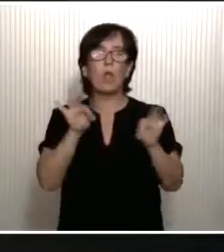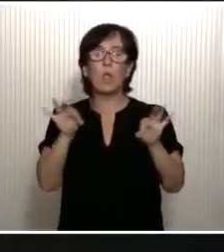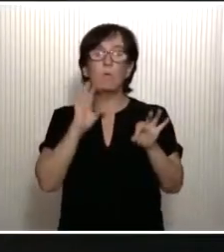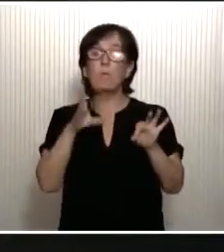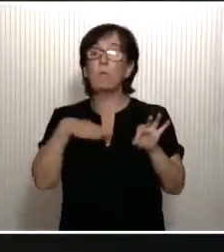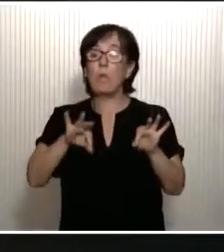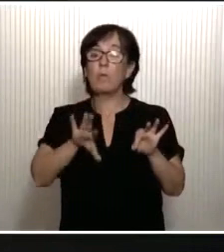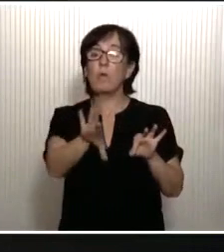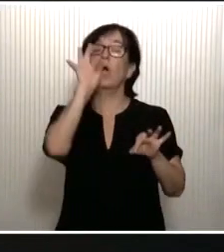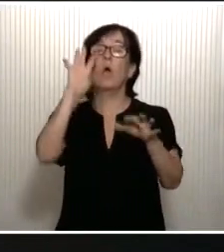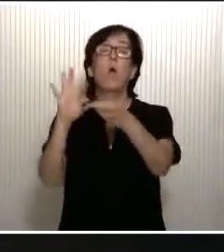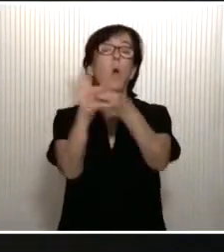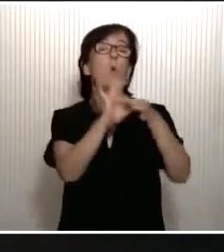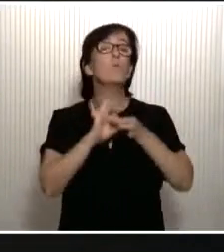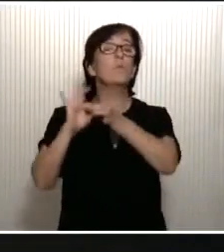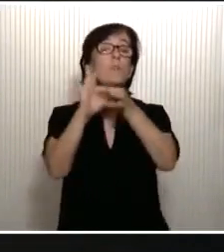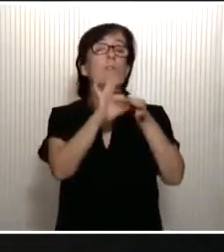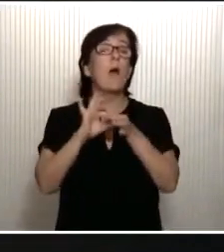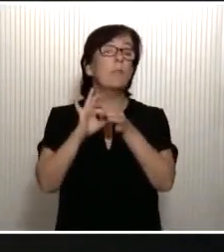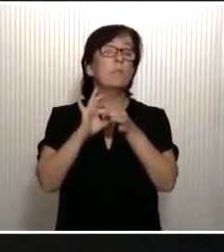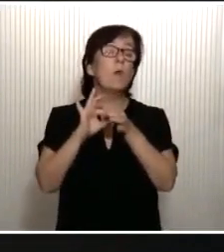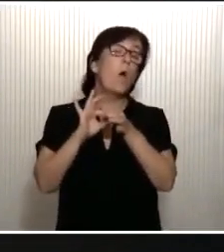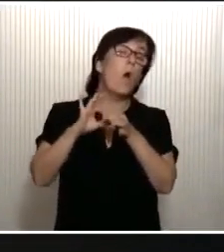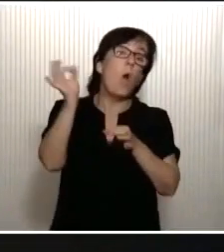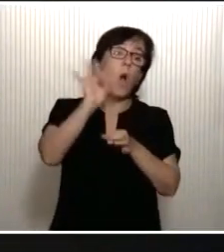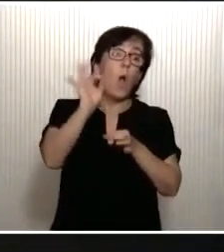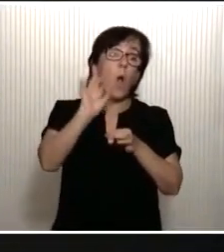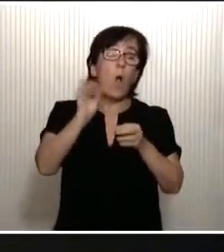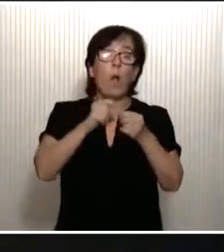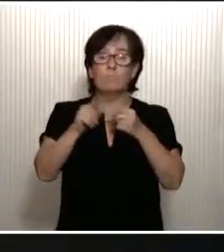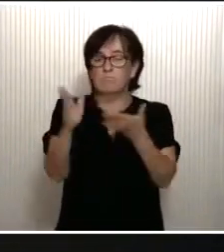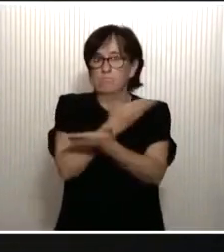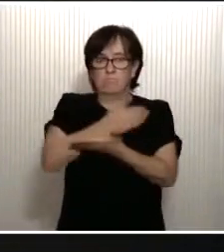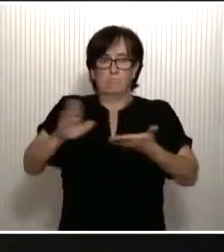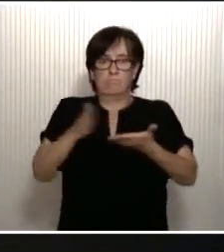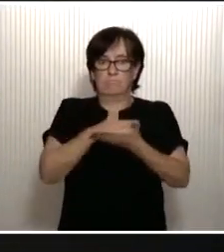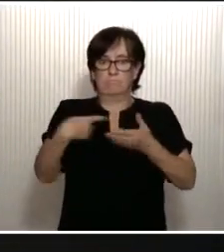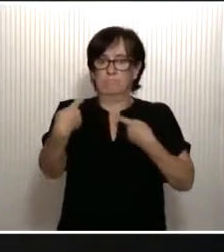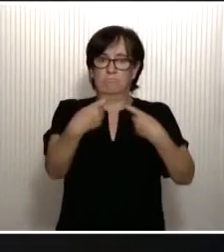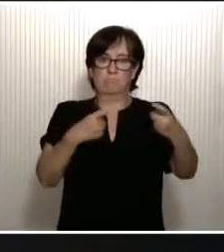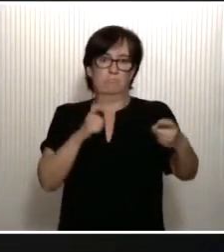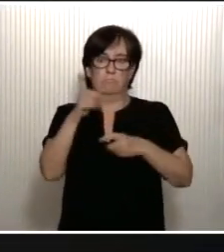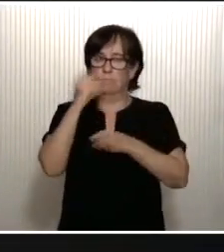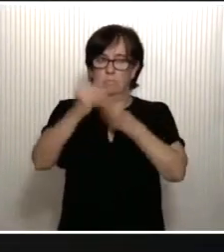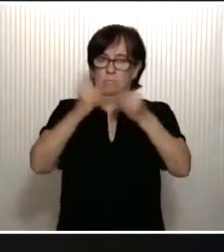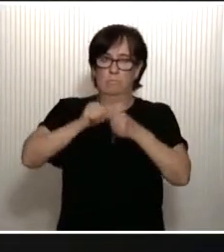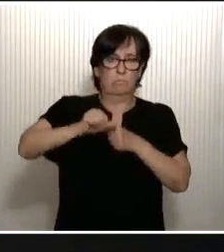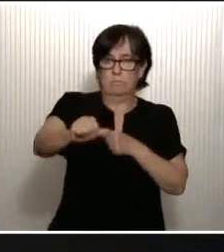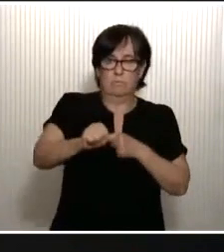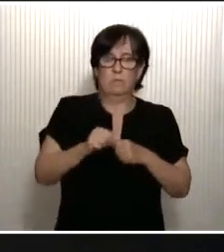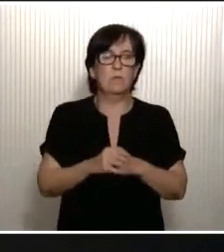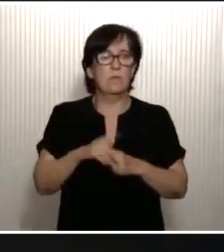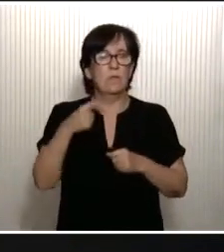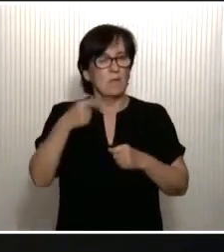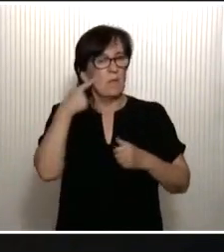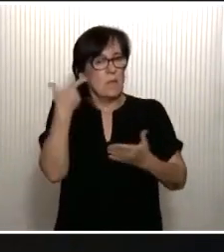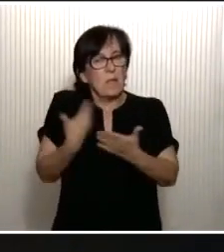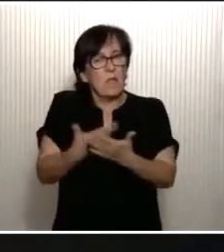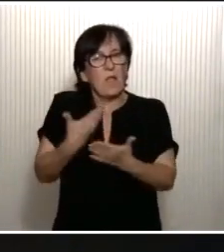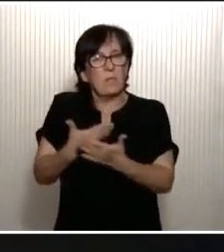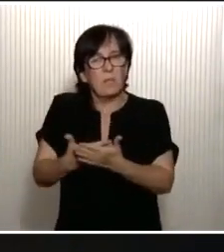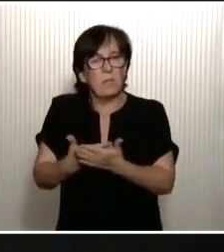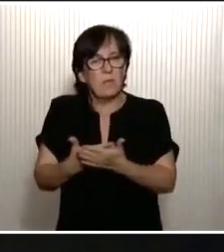unidad o podemos optar por las viejas divisiones y las antiguas querellas. Lo hemos comprobado,